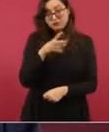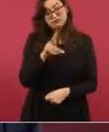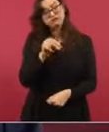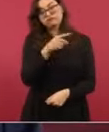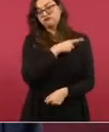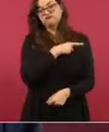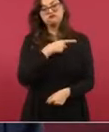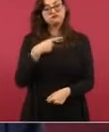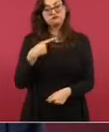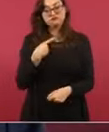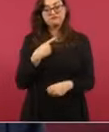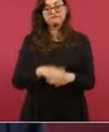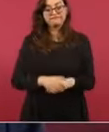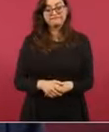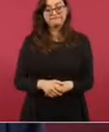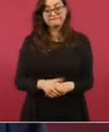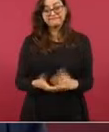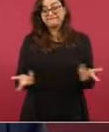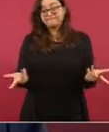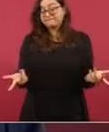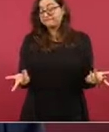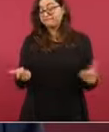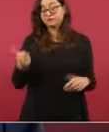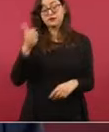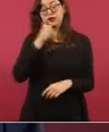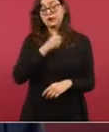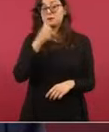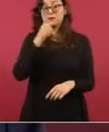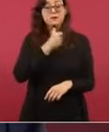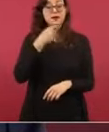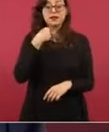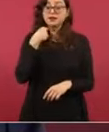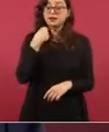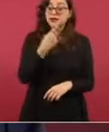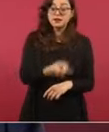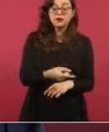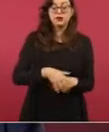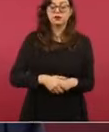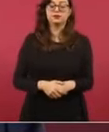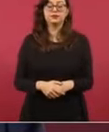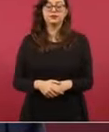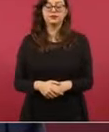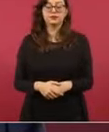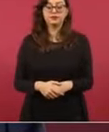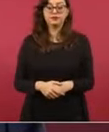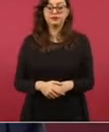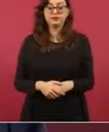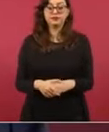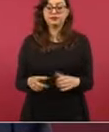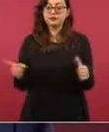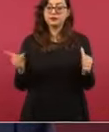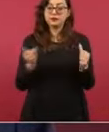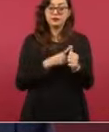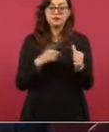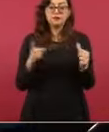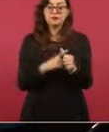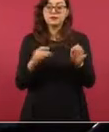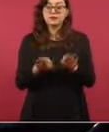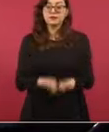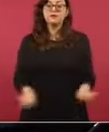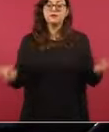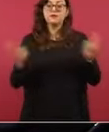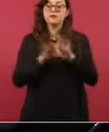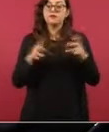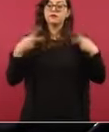tomen en cuenta como siempre lo hemos dicho, la salud del pueblo,